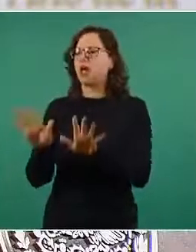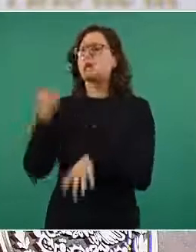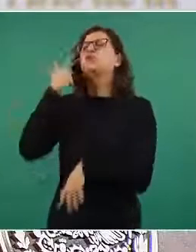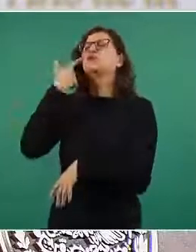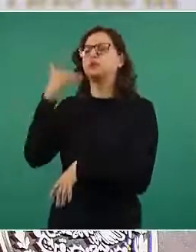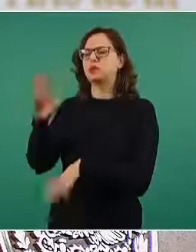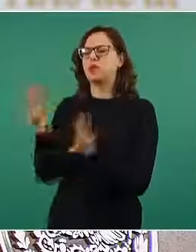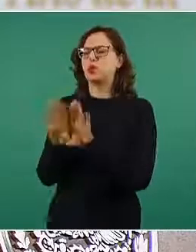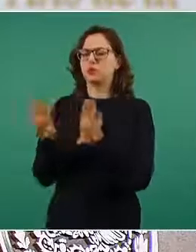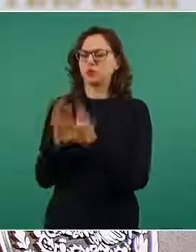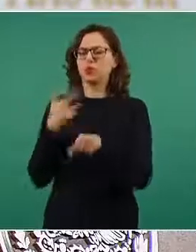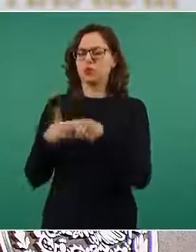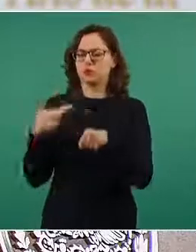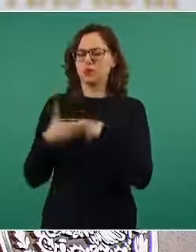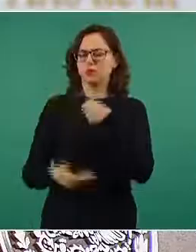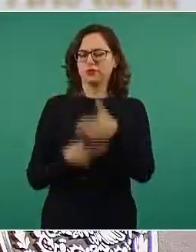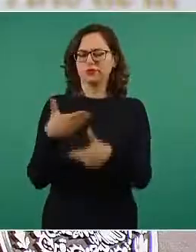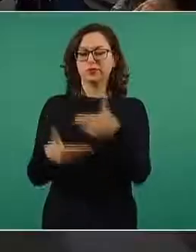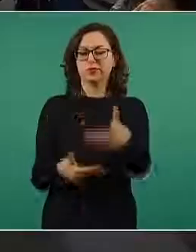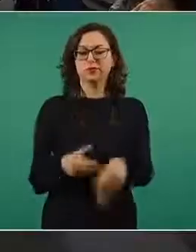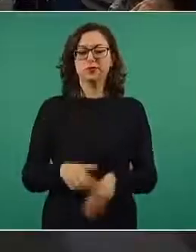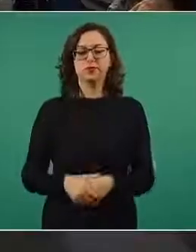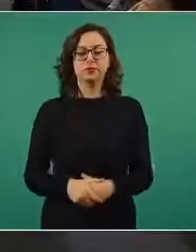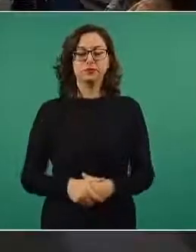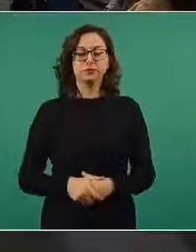de resolver el asunto. Muy bien.